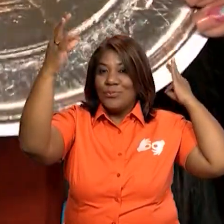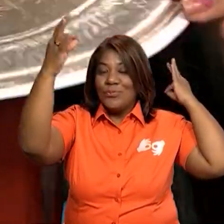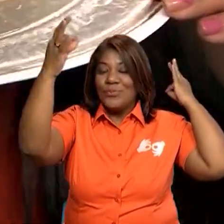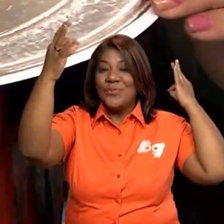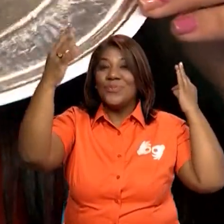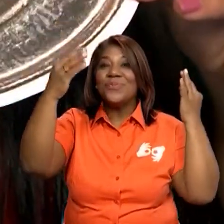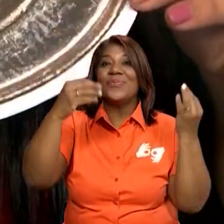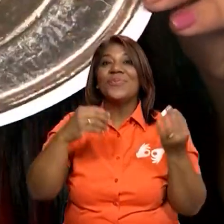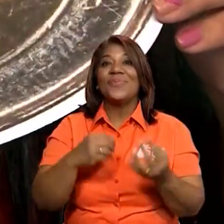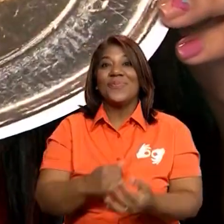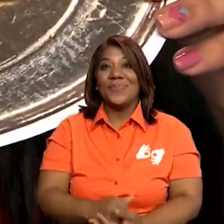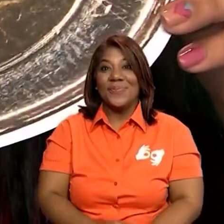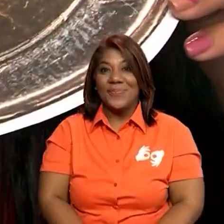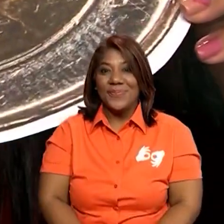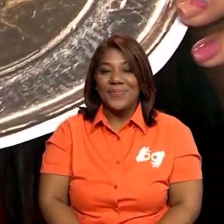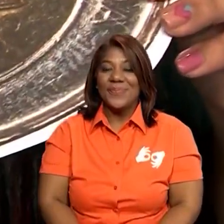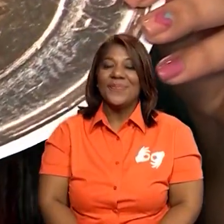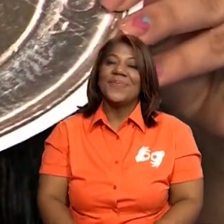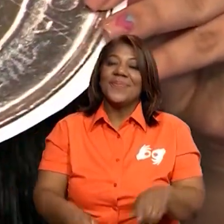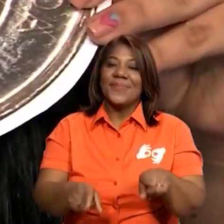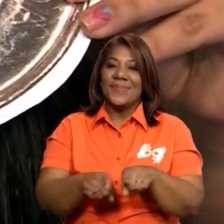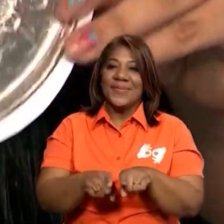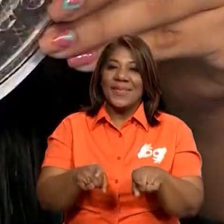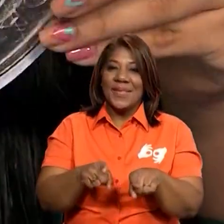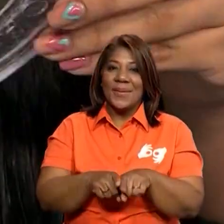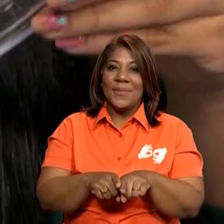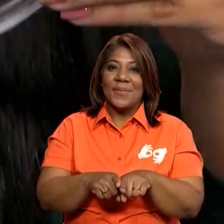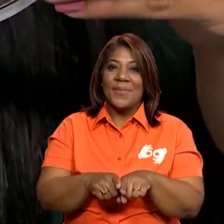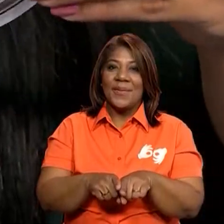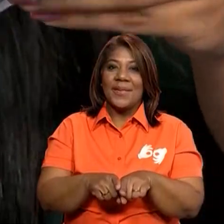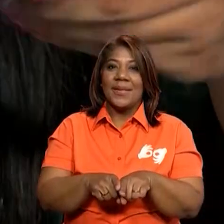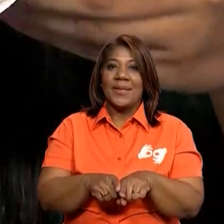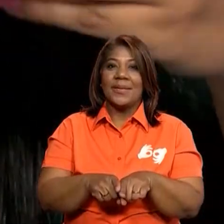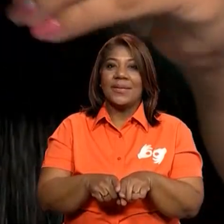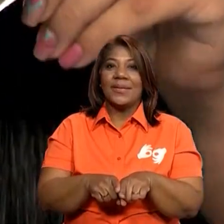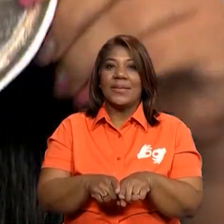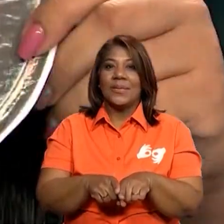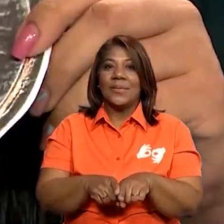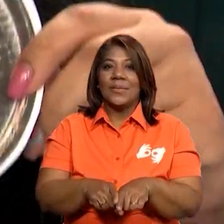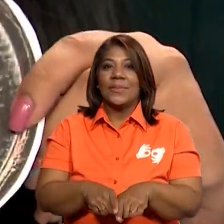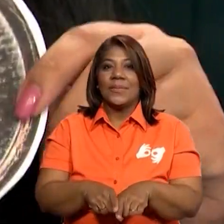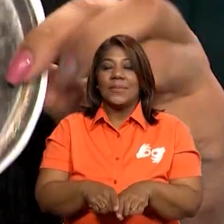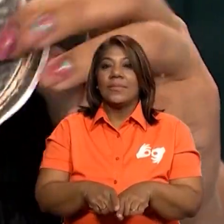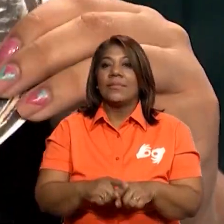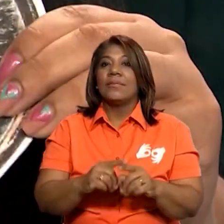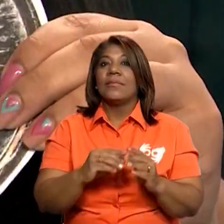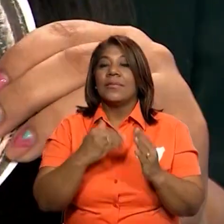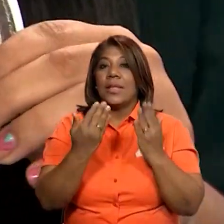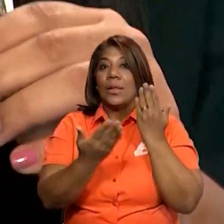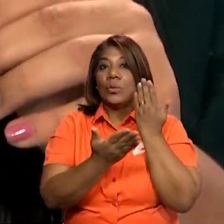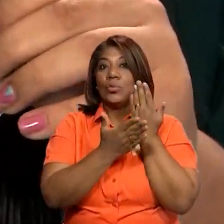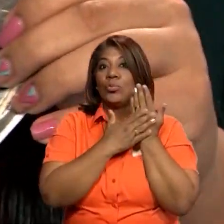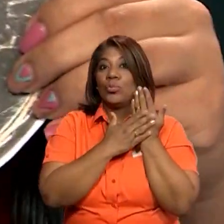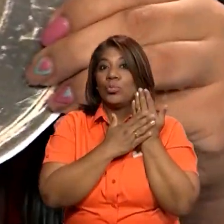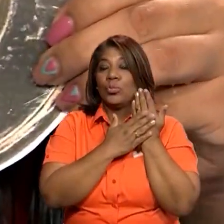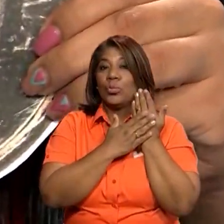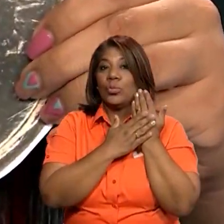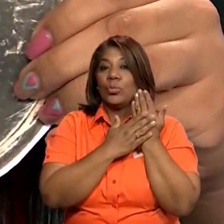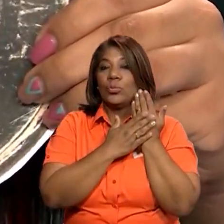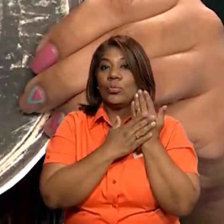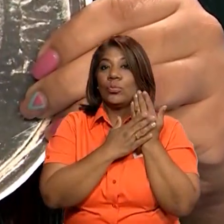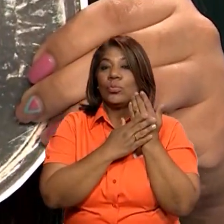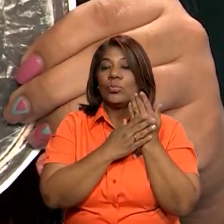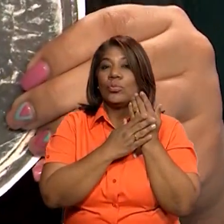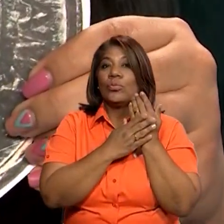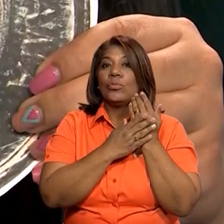Balboa. Y tiene también, en el lado contrario, el